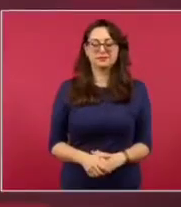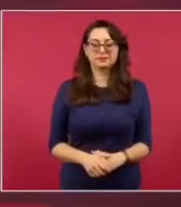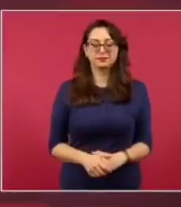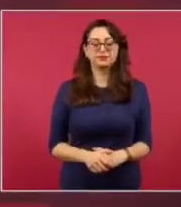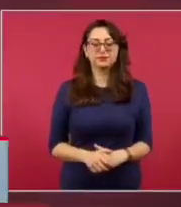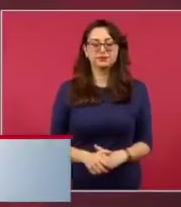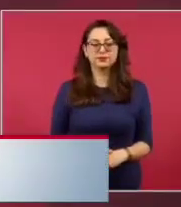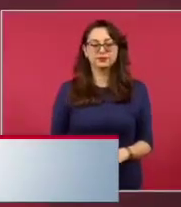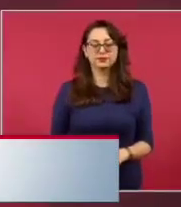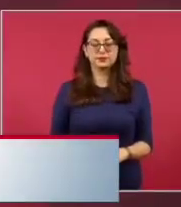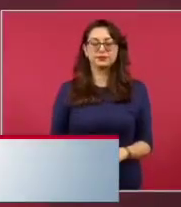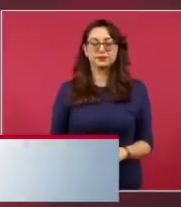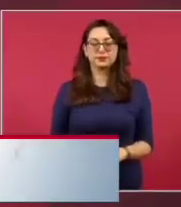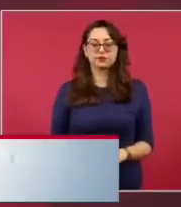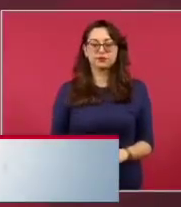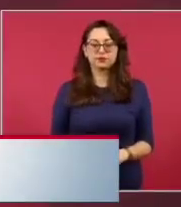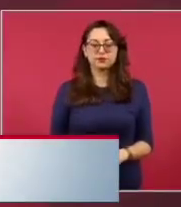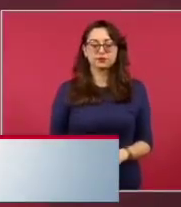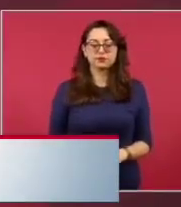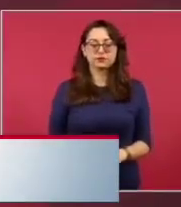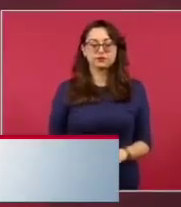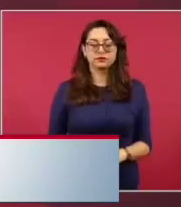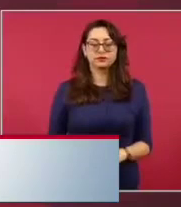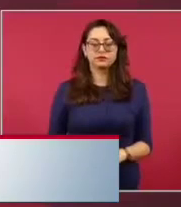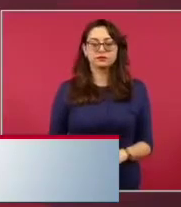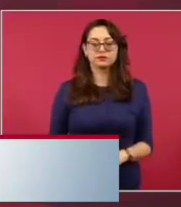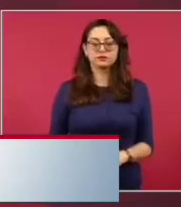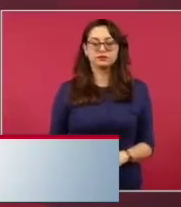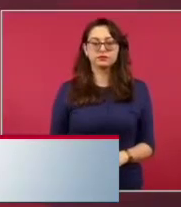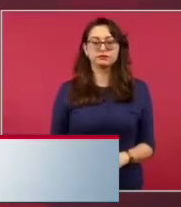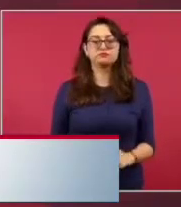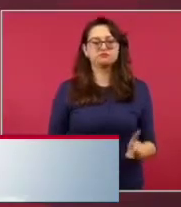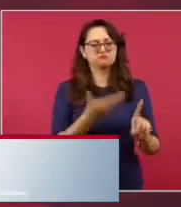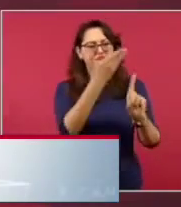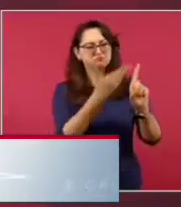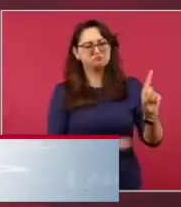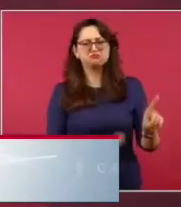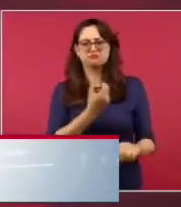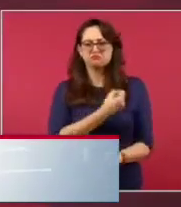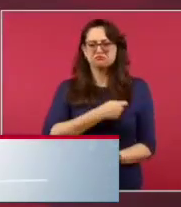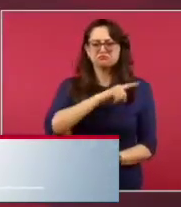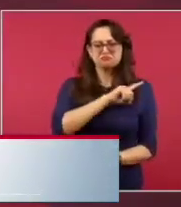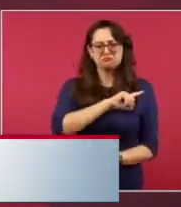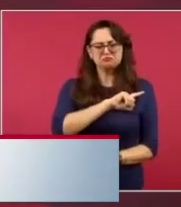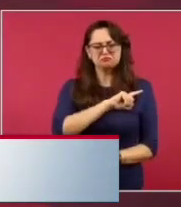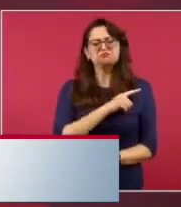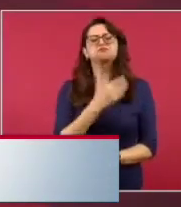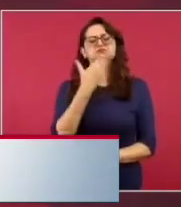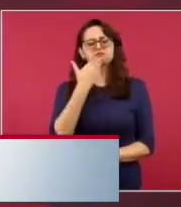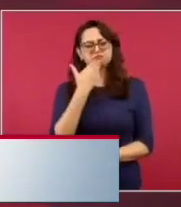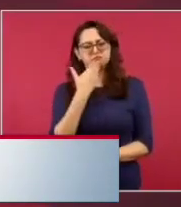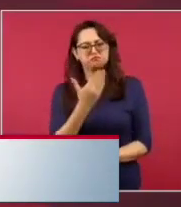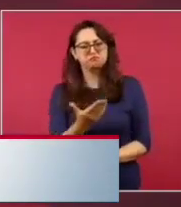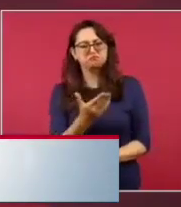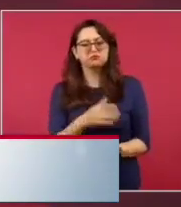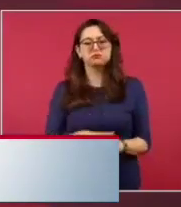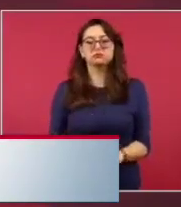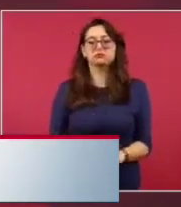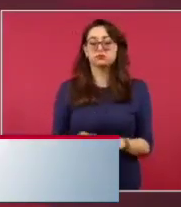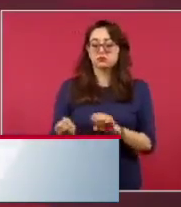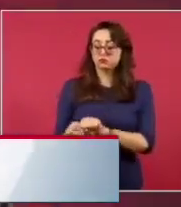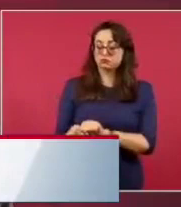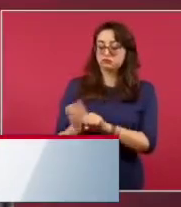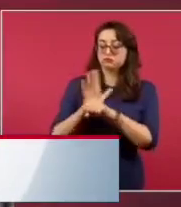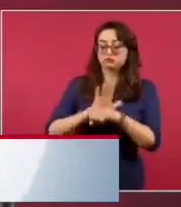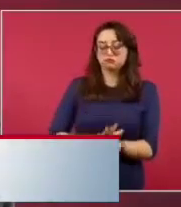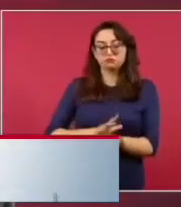El estado de salud del señor presidente es bueno. La infección por el virus SARS-CoV-2